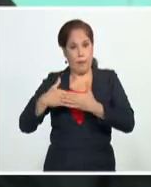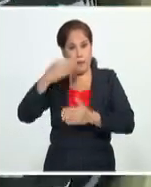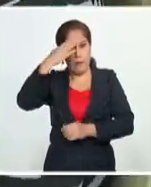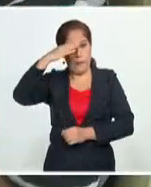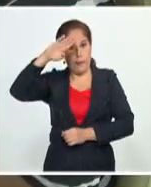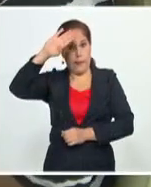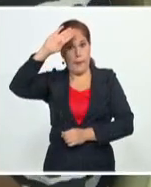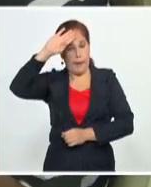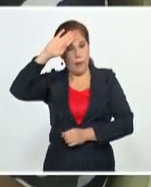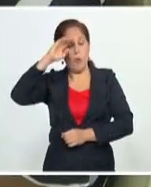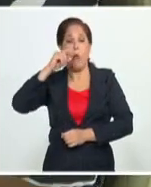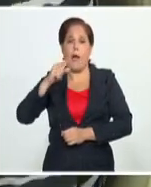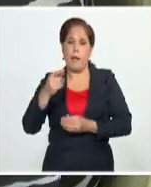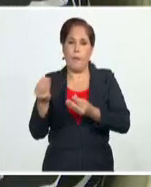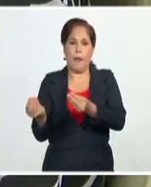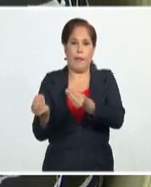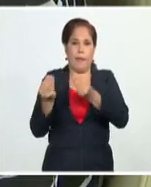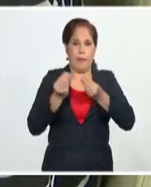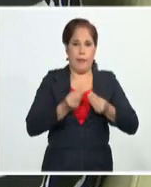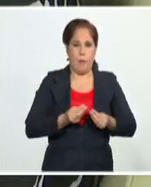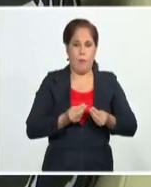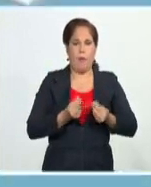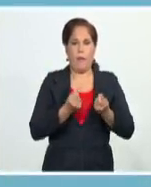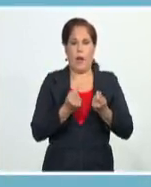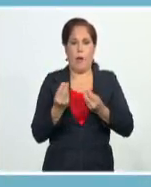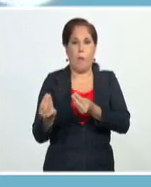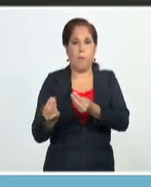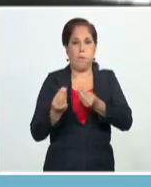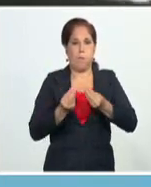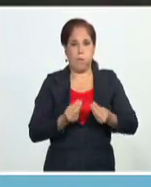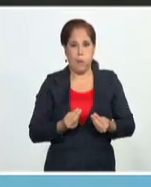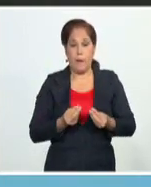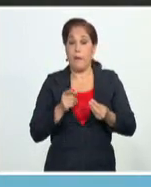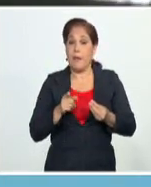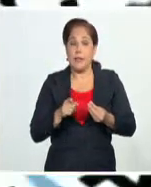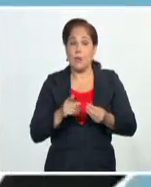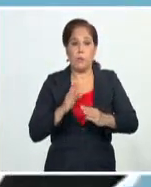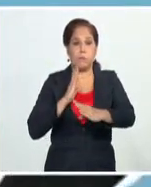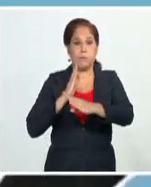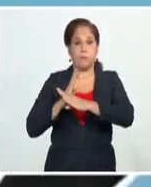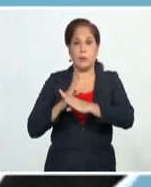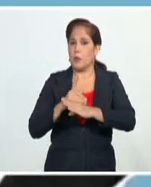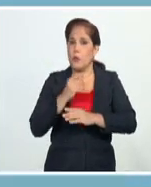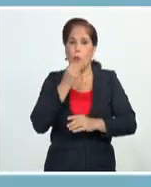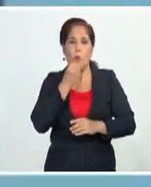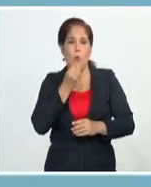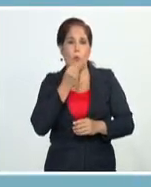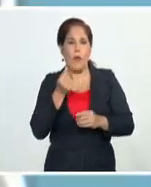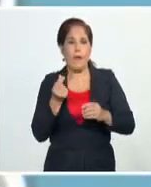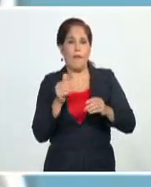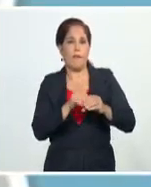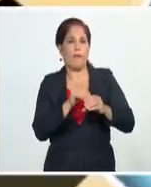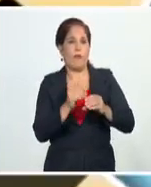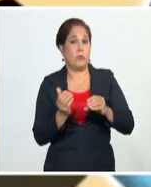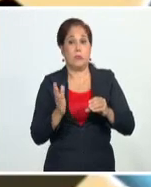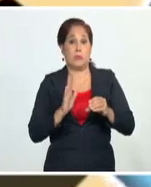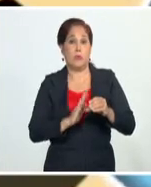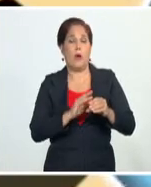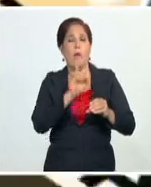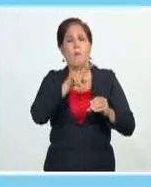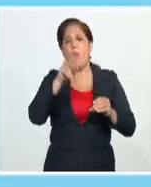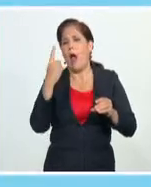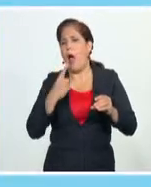han sufrido la devolución de sus operaciones bancarias esto implica que ya no se trata de tener fondos sino de encontrar